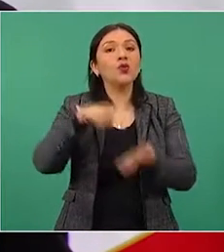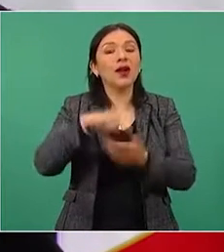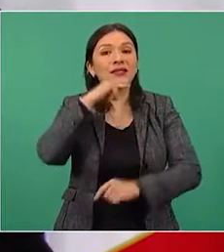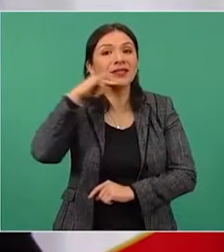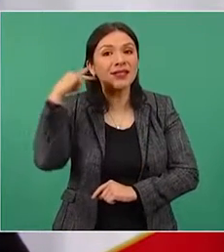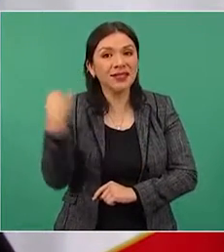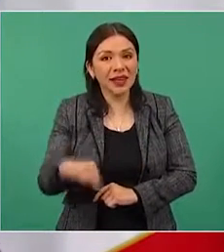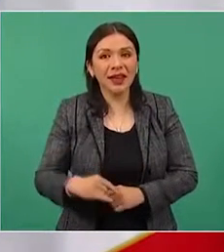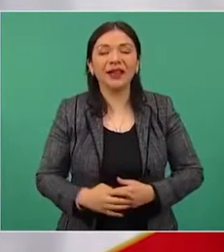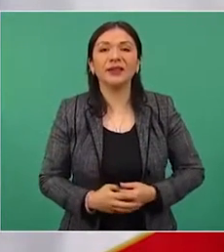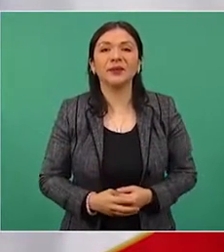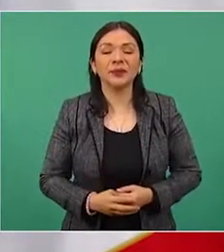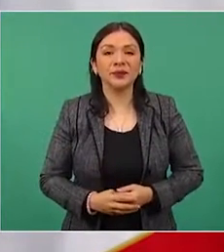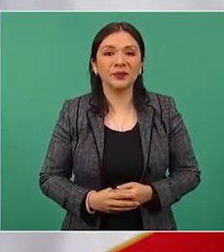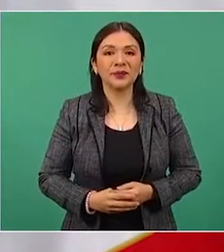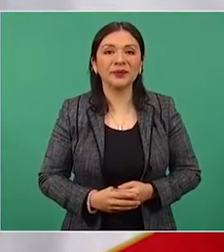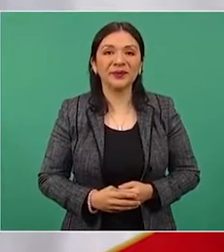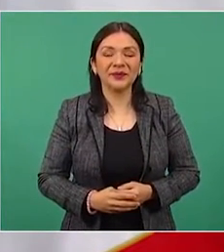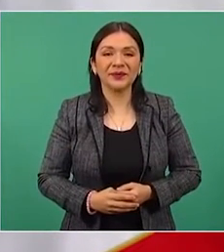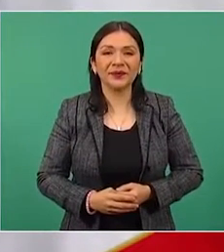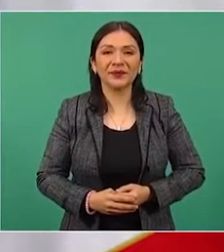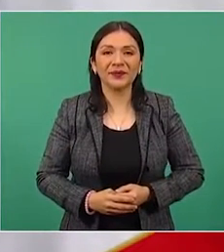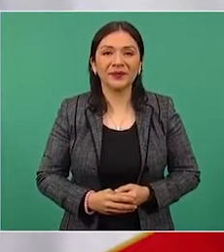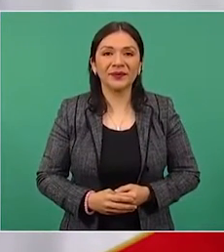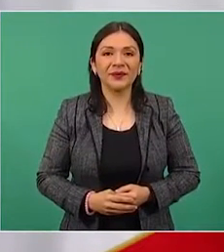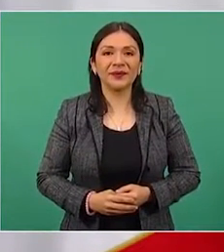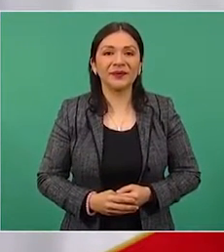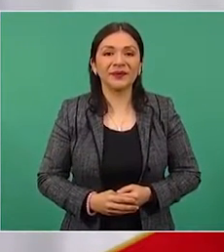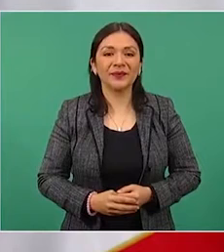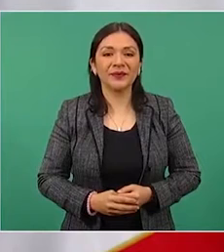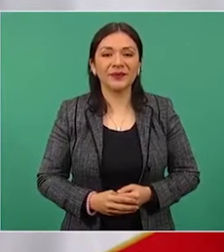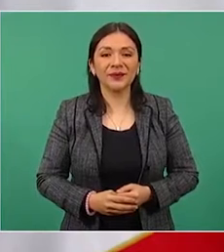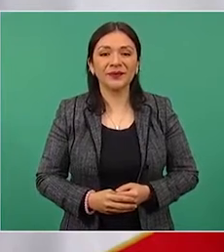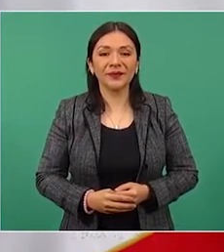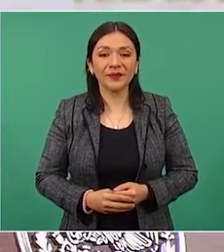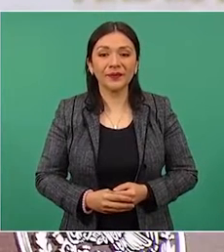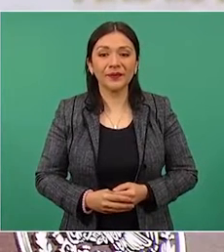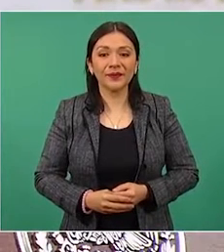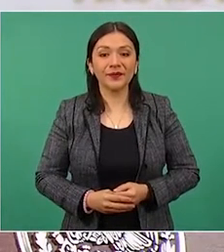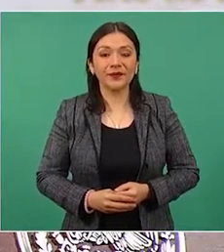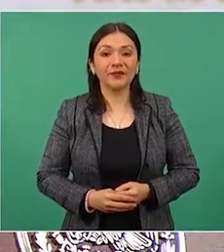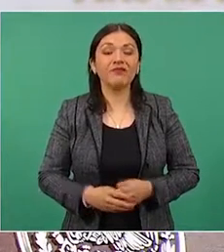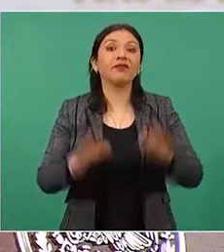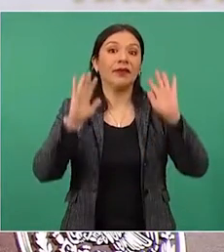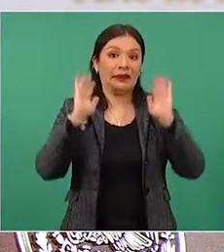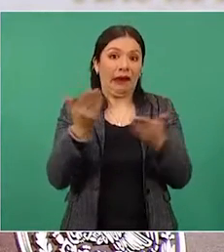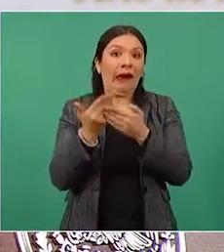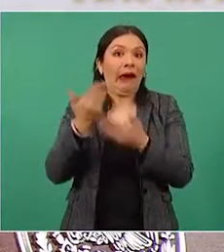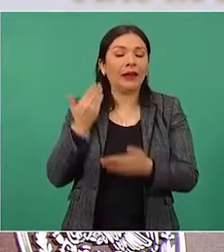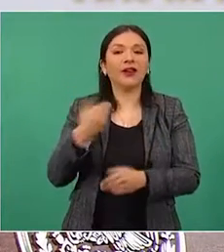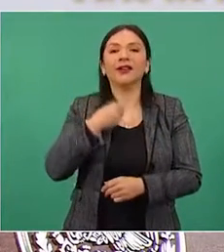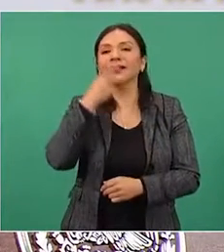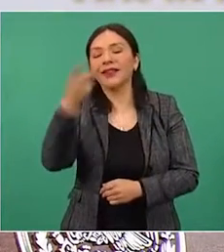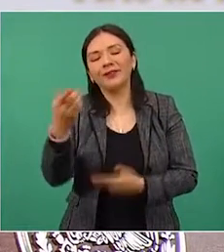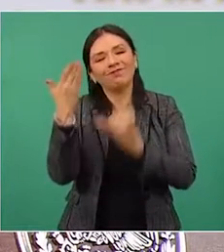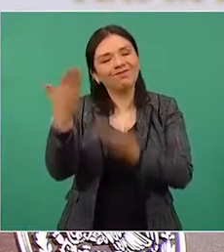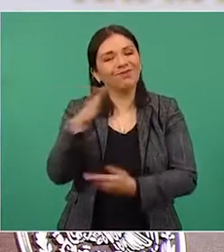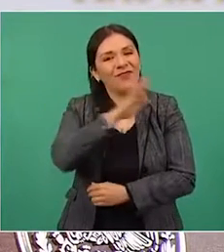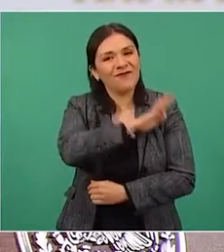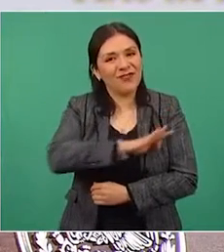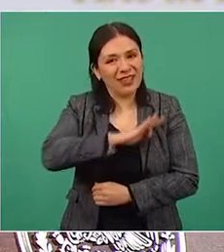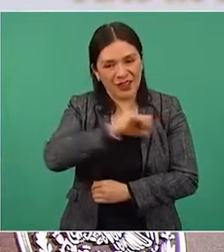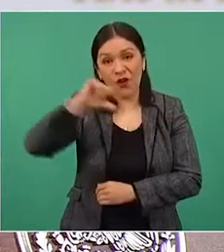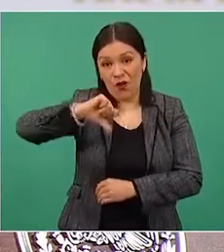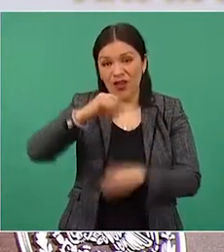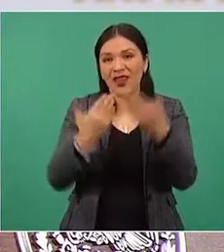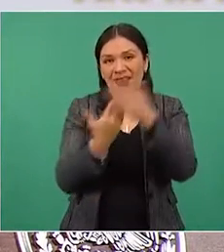ya lo felicité en la